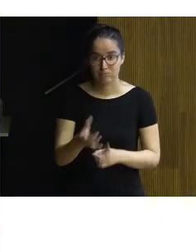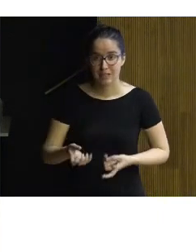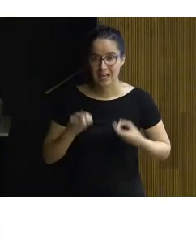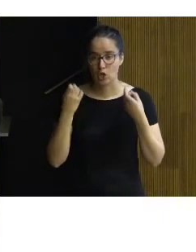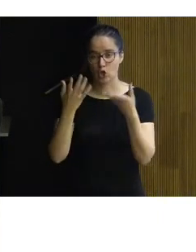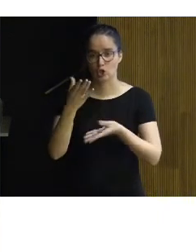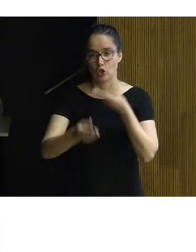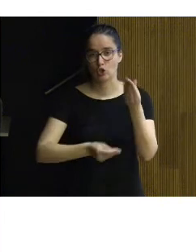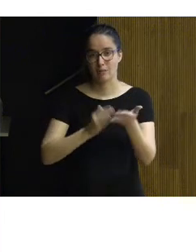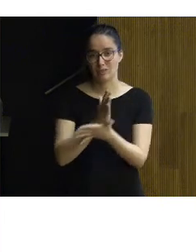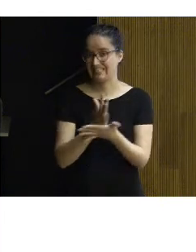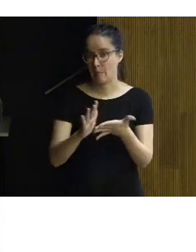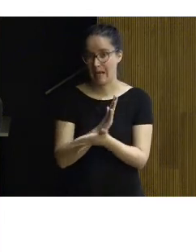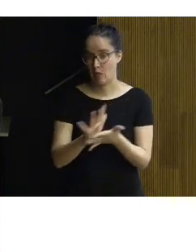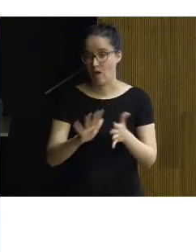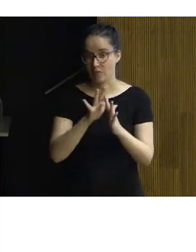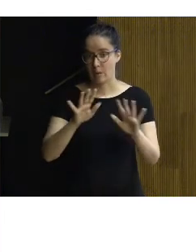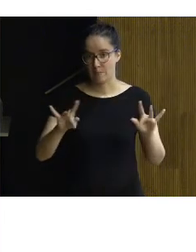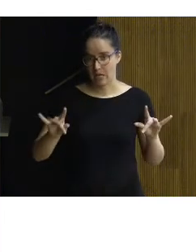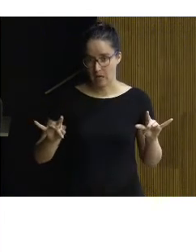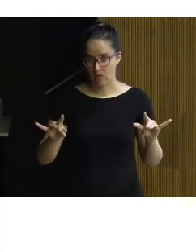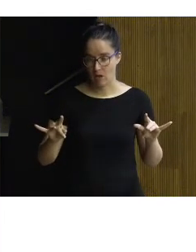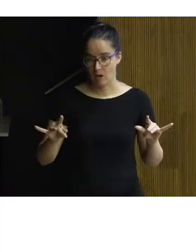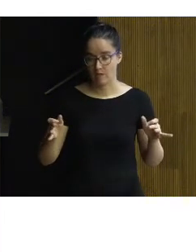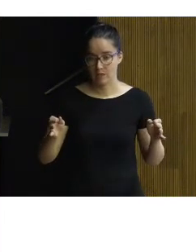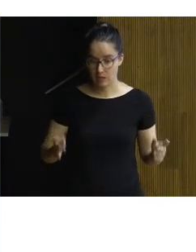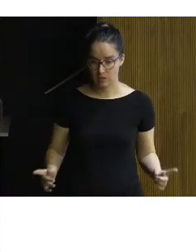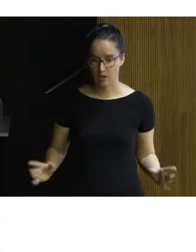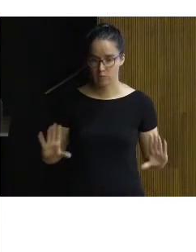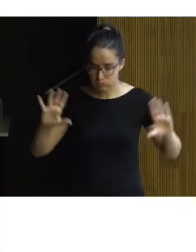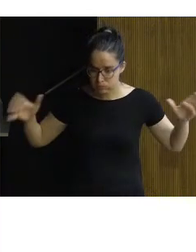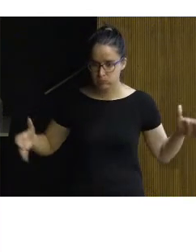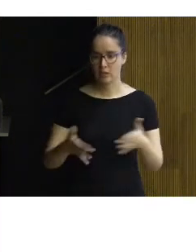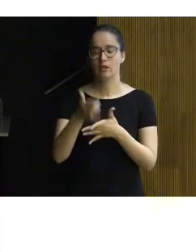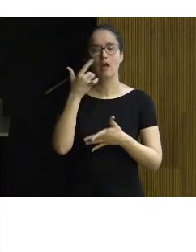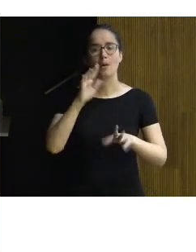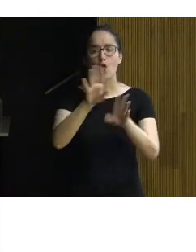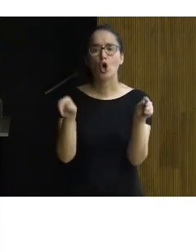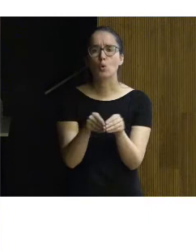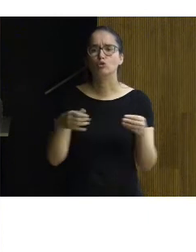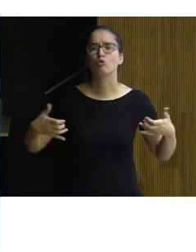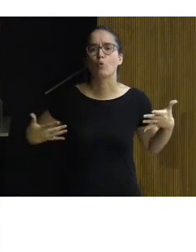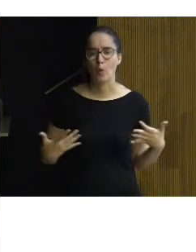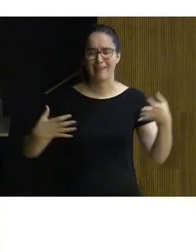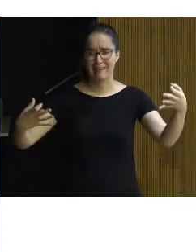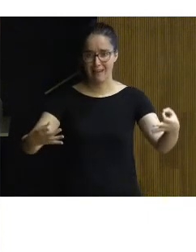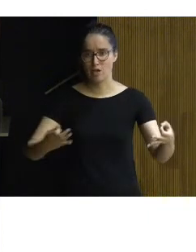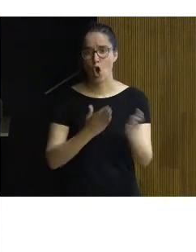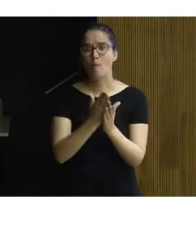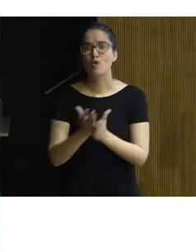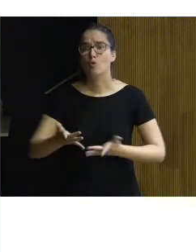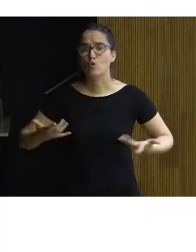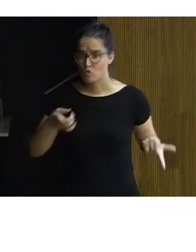los hacemos por separado y no llega un momento en el que nos juntamos y decimos bueno ¿cuáles son las conclusiones? ¿qué tenemos aquí? ¿qué opciones